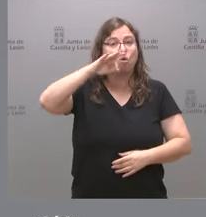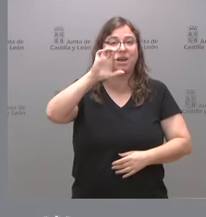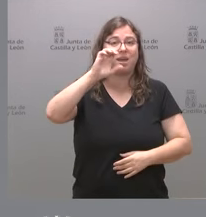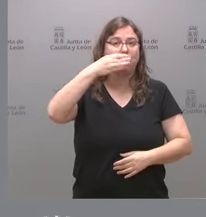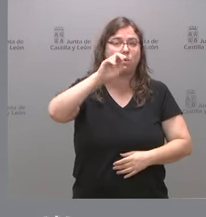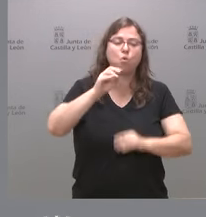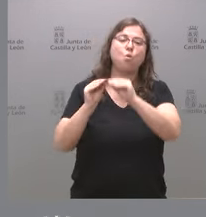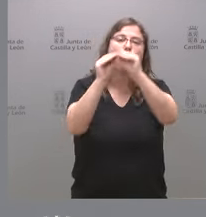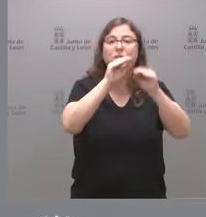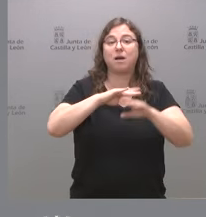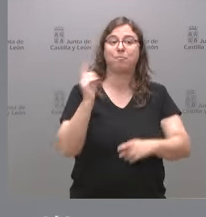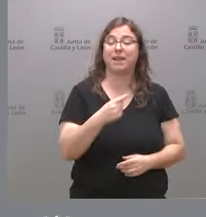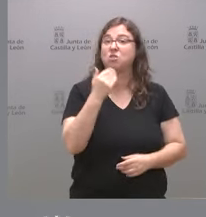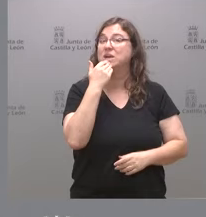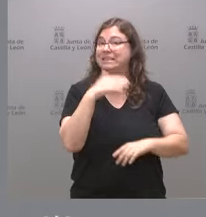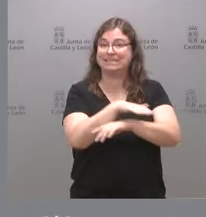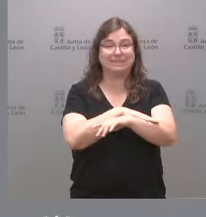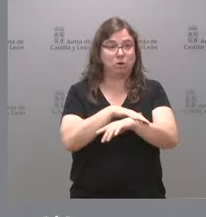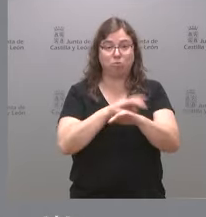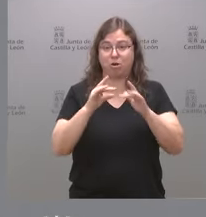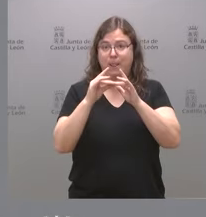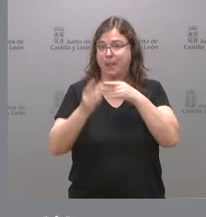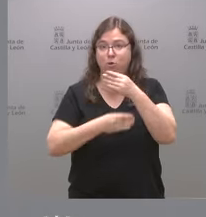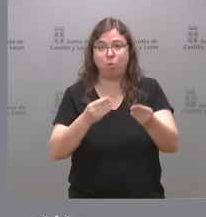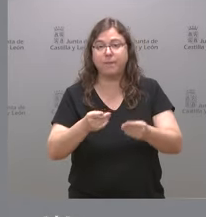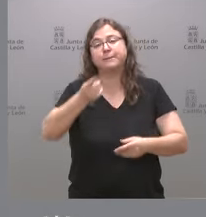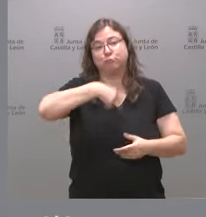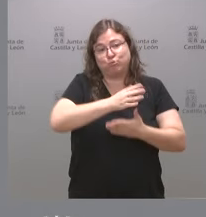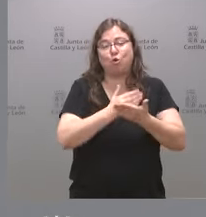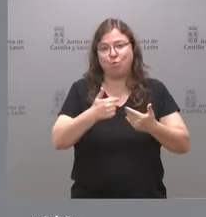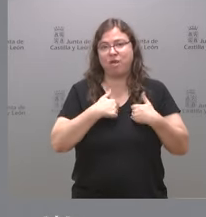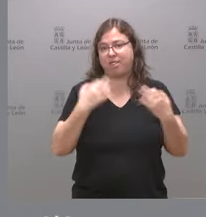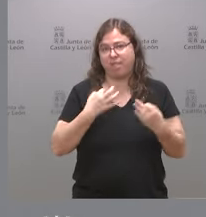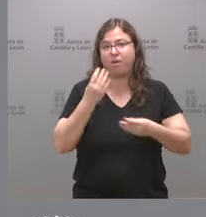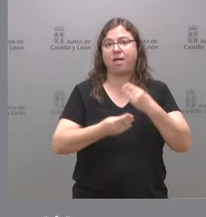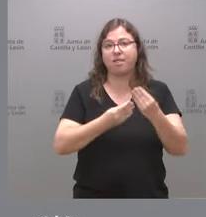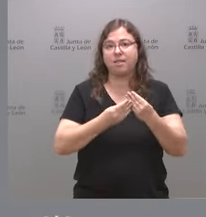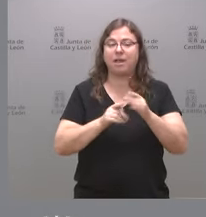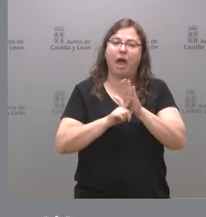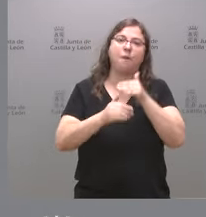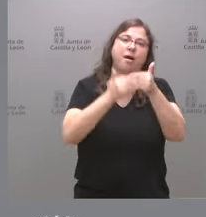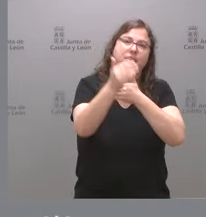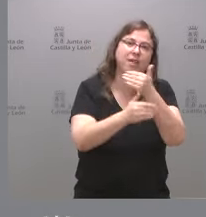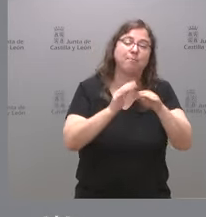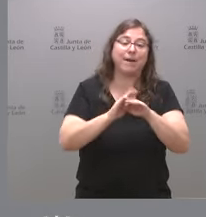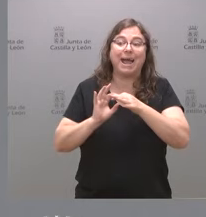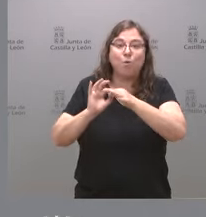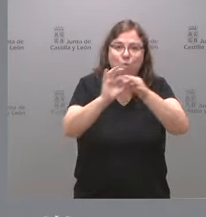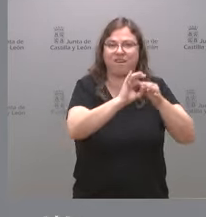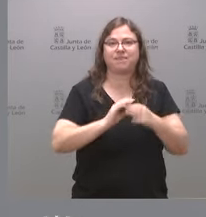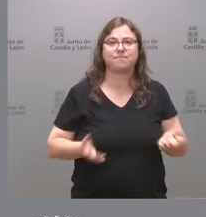pero si el gobierno no lidera este aspecto tendremos que ser las comunidades autónomas quienes avancemos hacia aquello que nos une